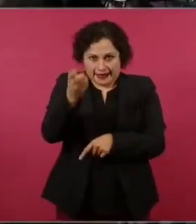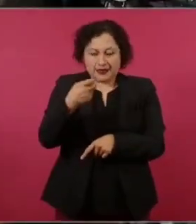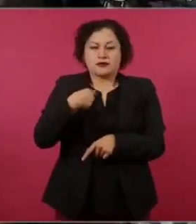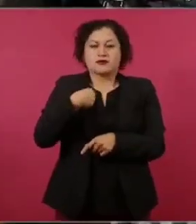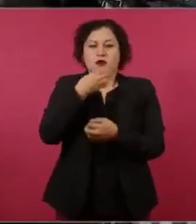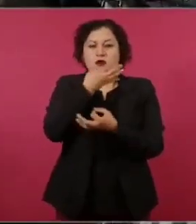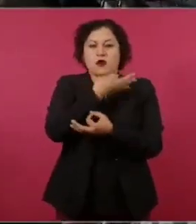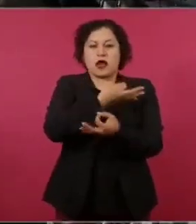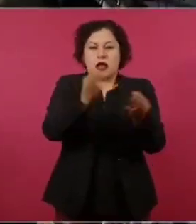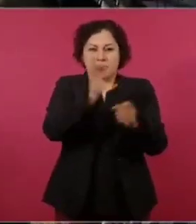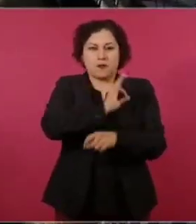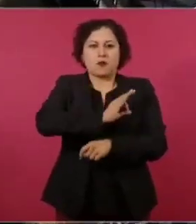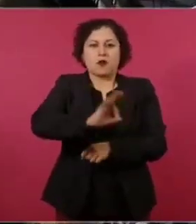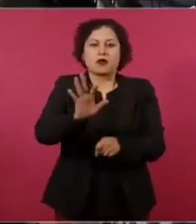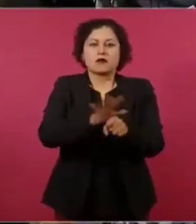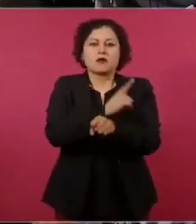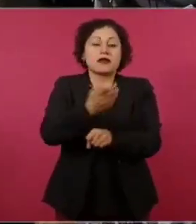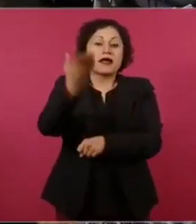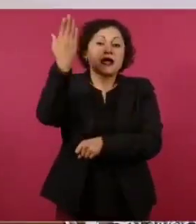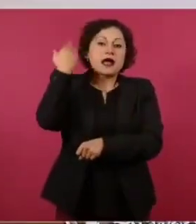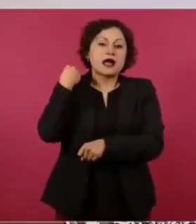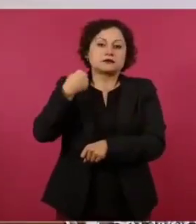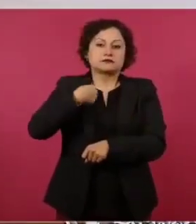o todavía está vigente el amparo.